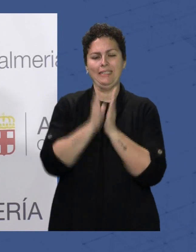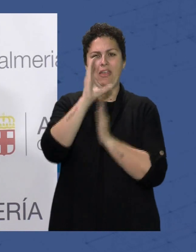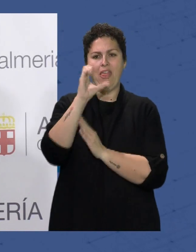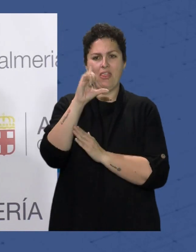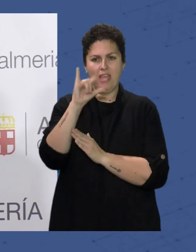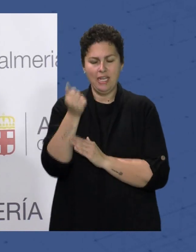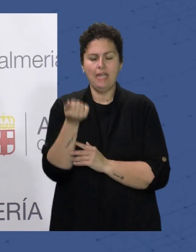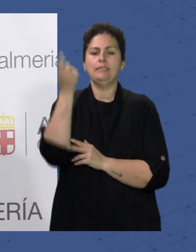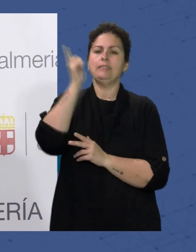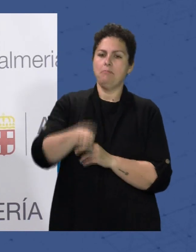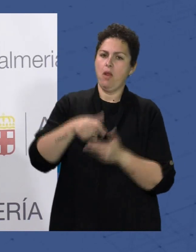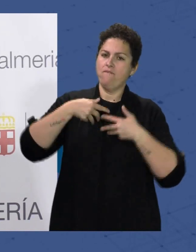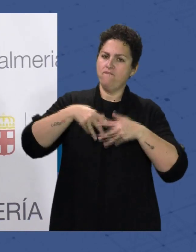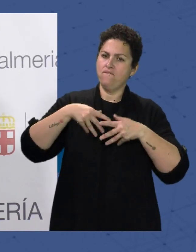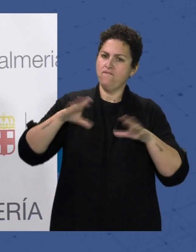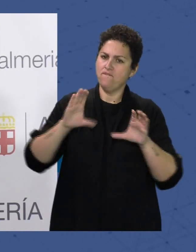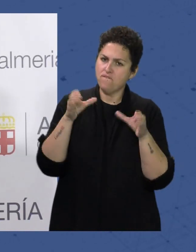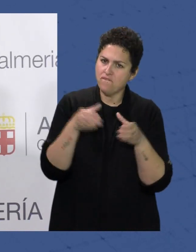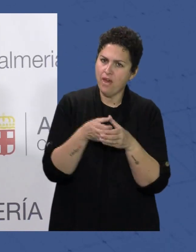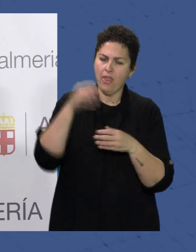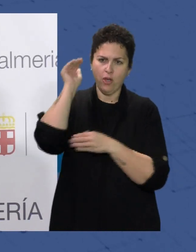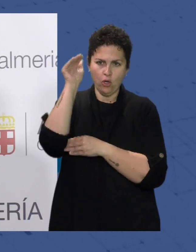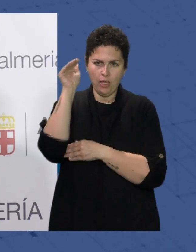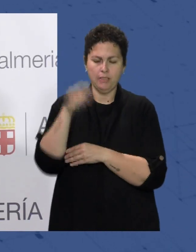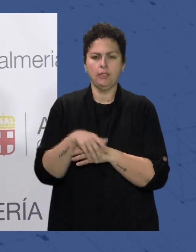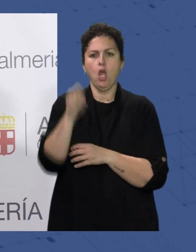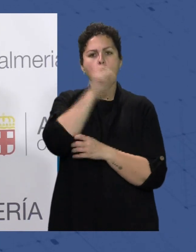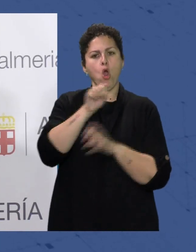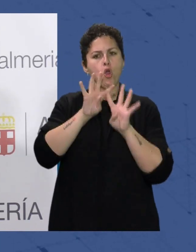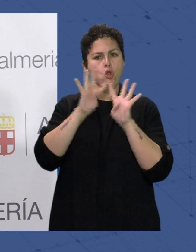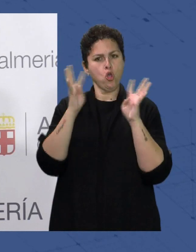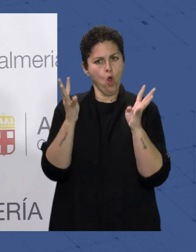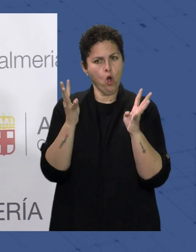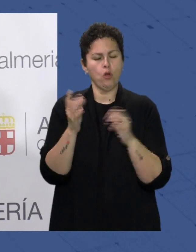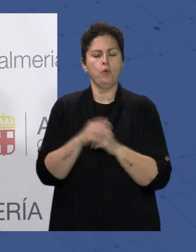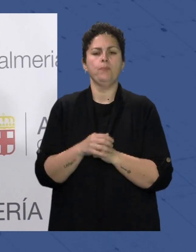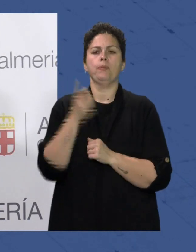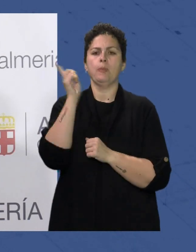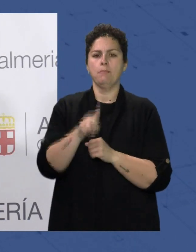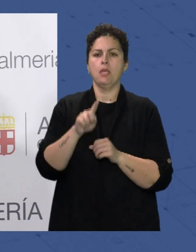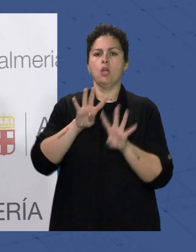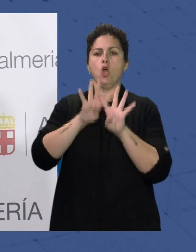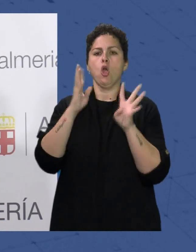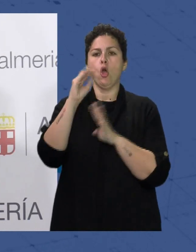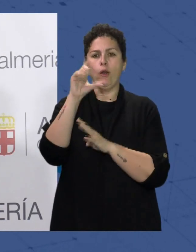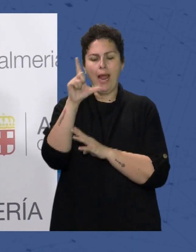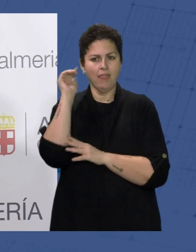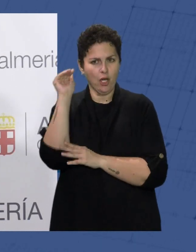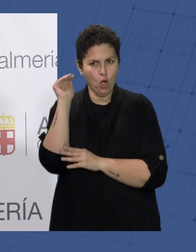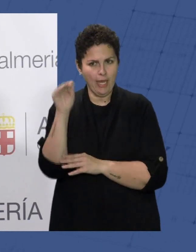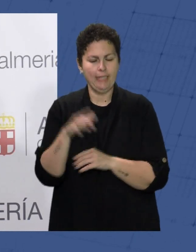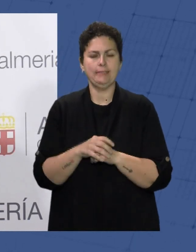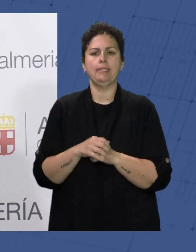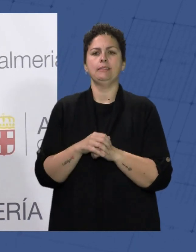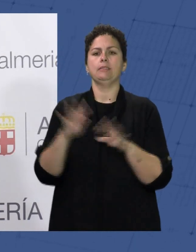Musical De Roquetas de Mar El coro de cámara De Emilio Carrión La coral polifónica De Roquetas de Mar El